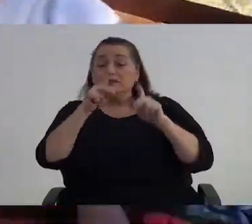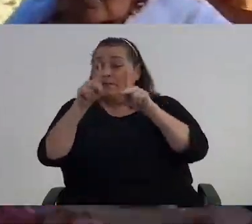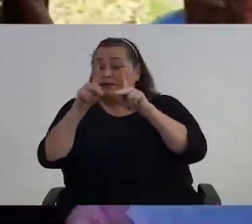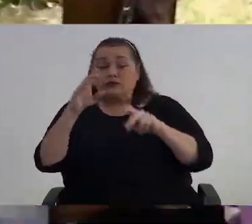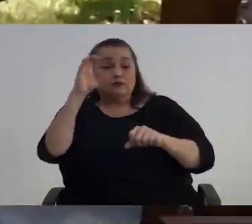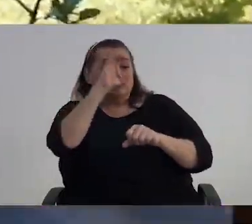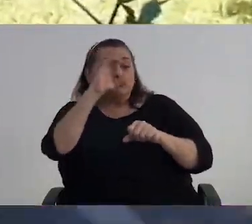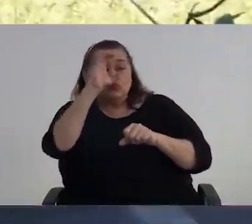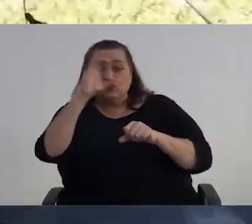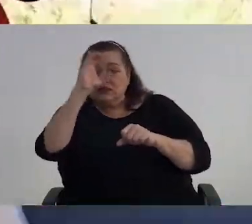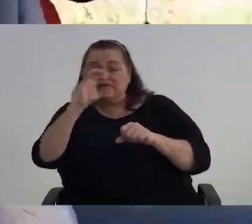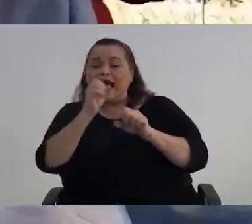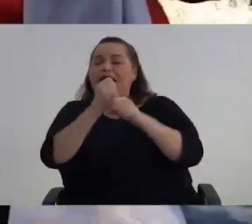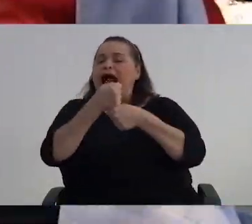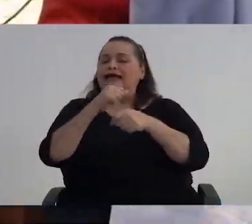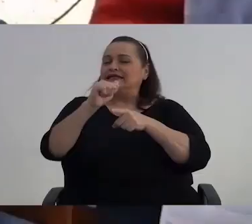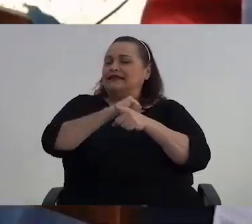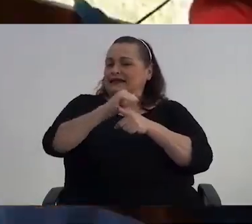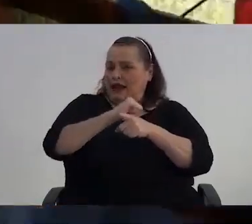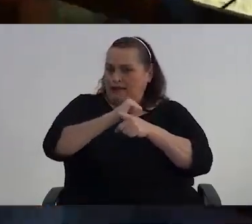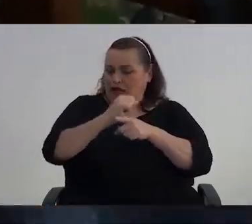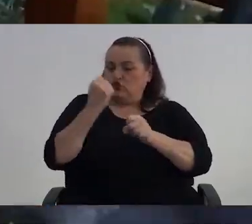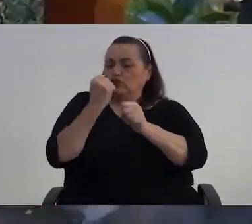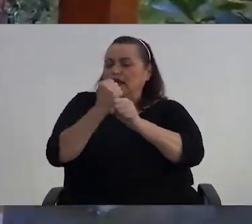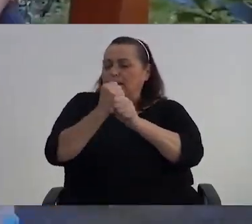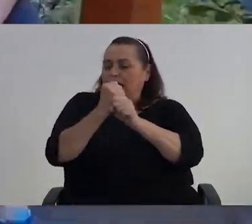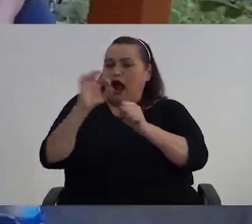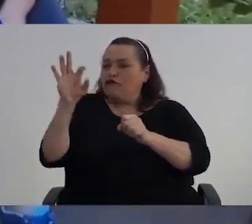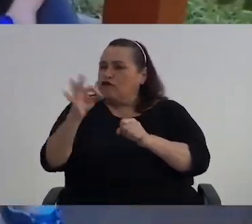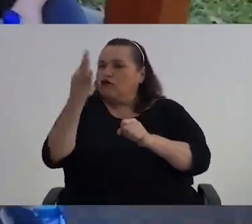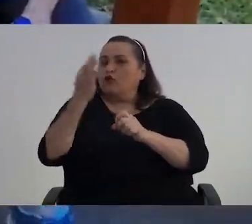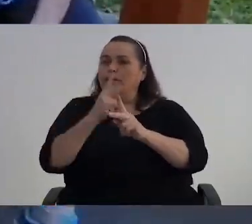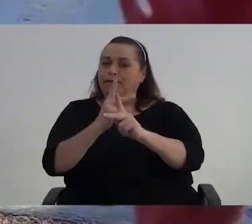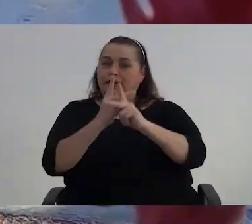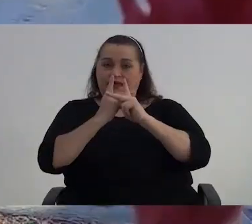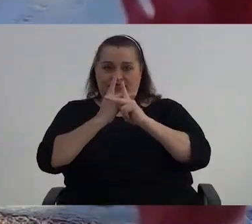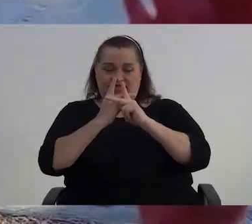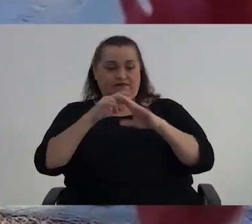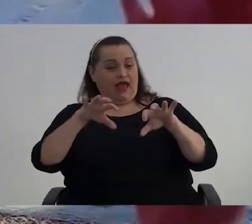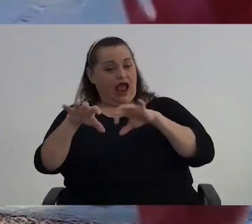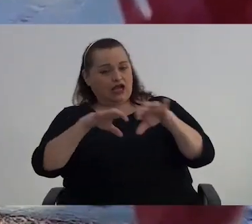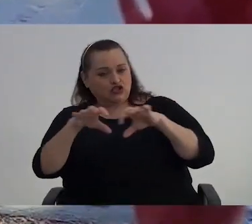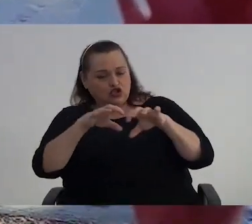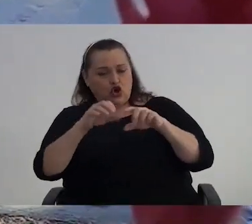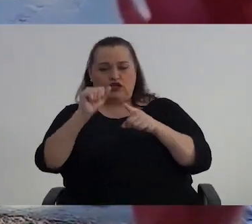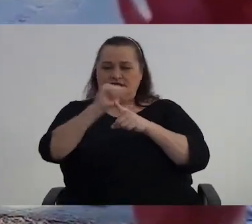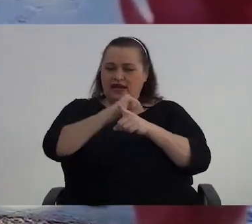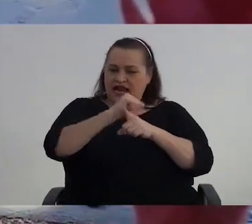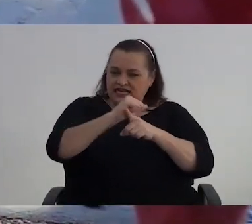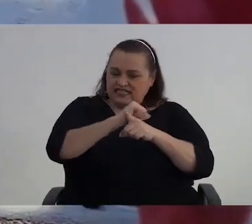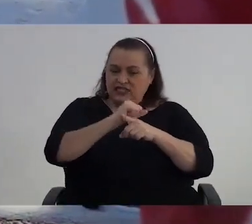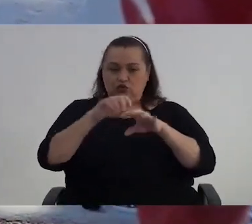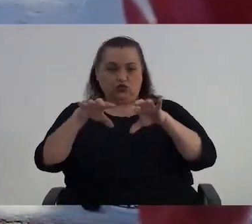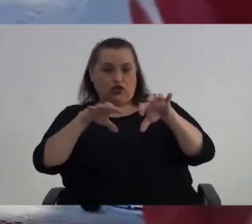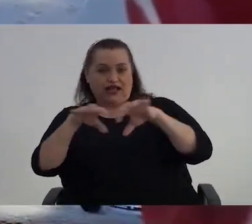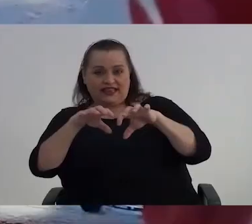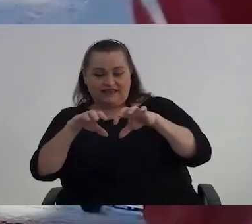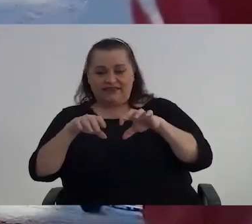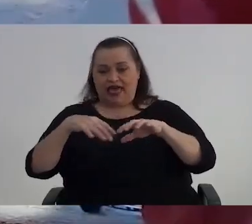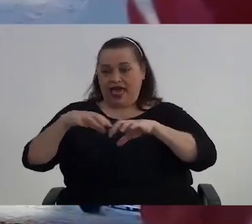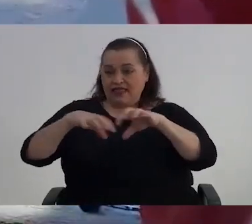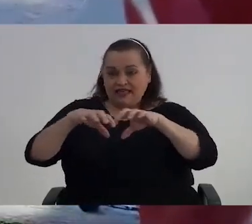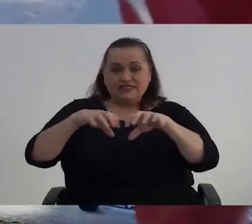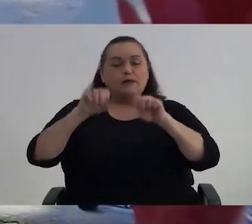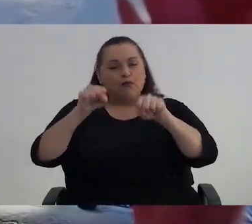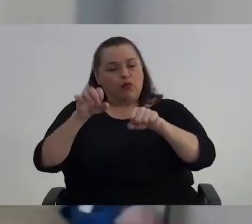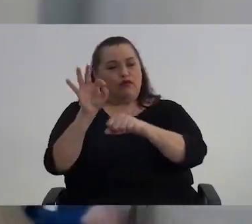hacer un entrenamiento O sea trabajar Desde la forma preventiva Con acciones Con ejercicios Con actividades Que puedan mantener